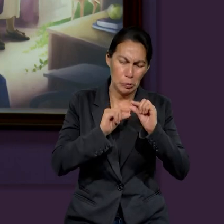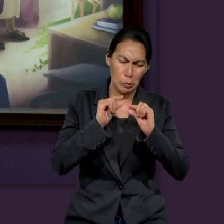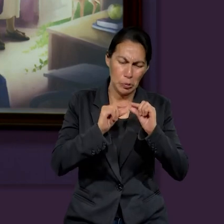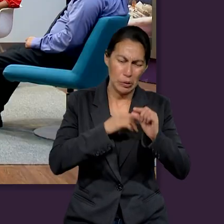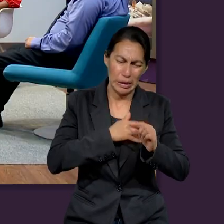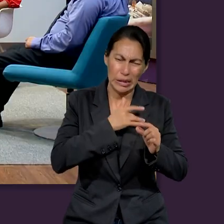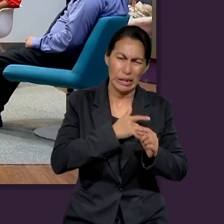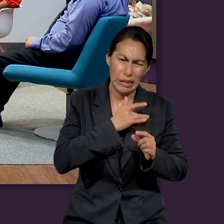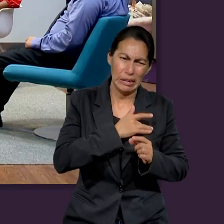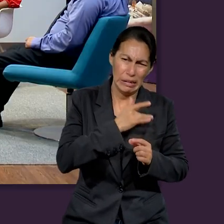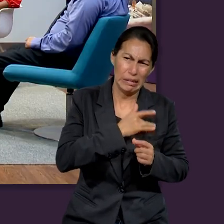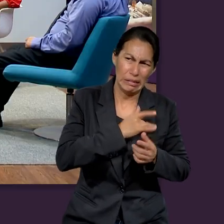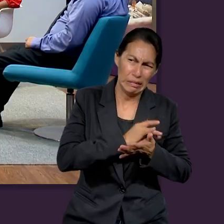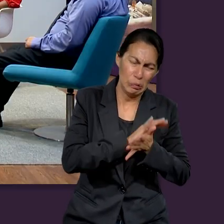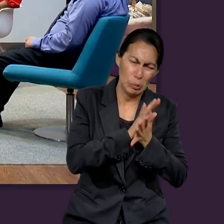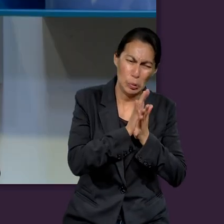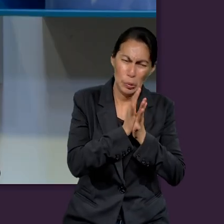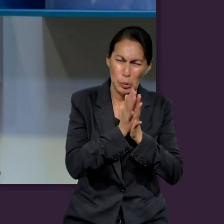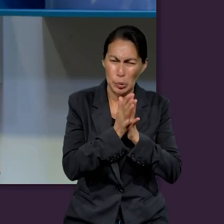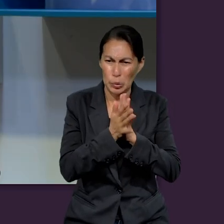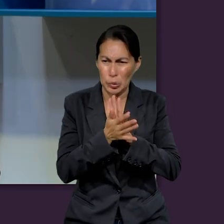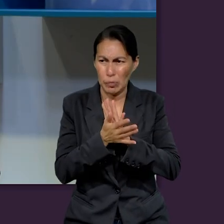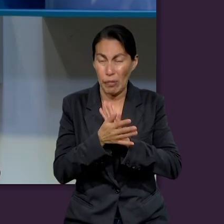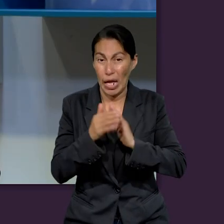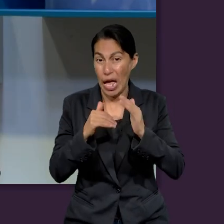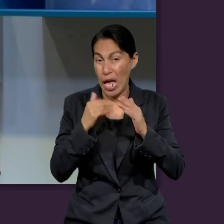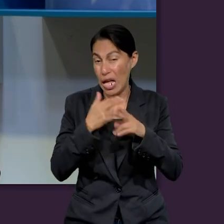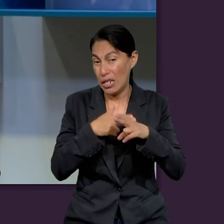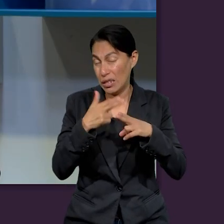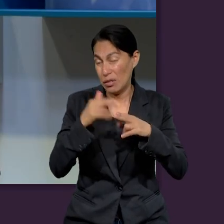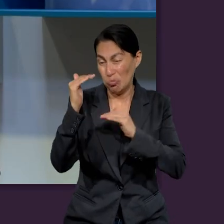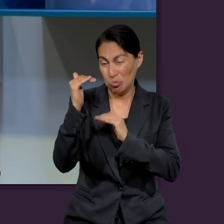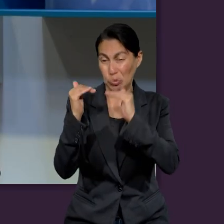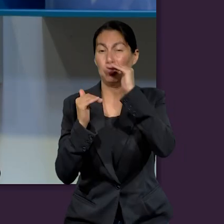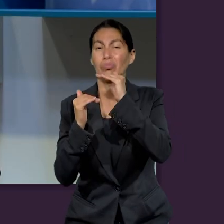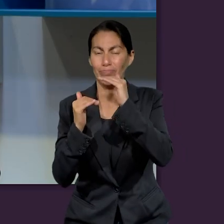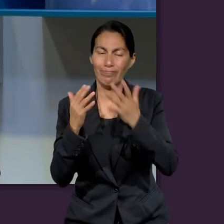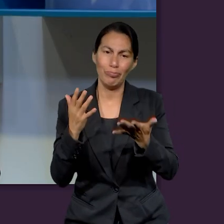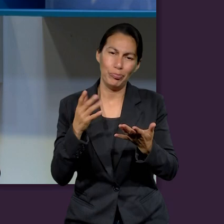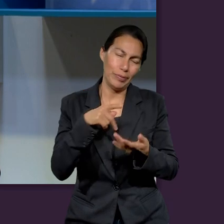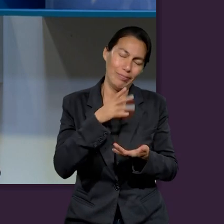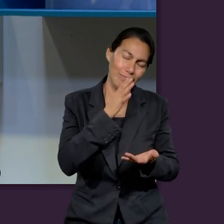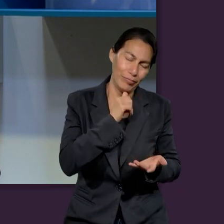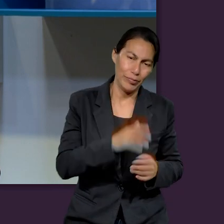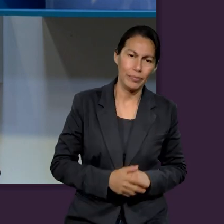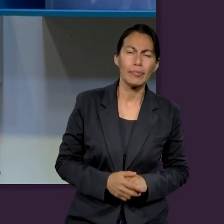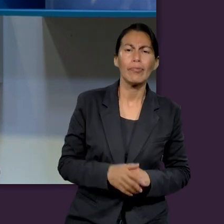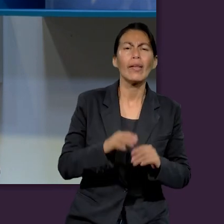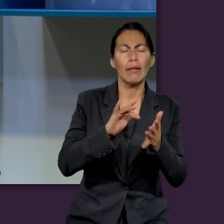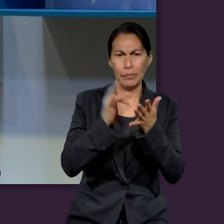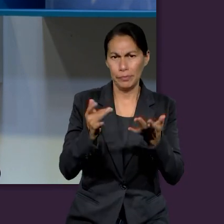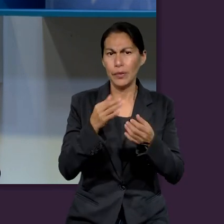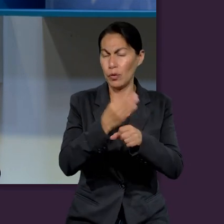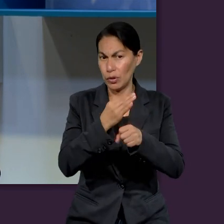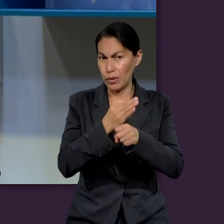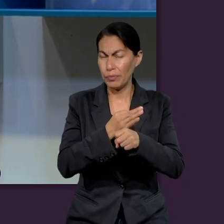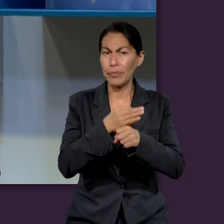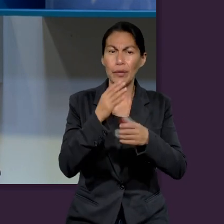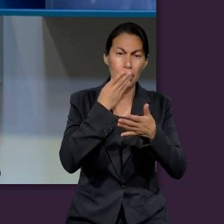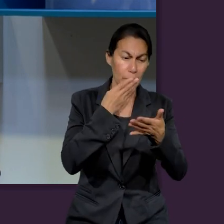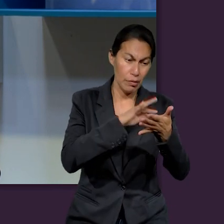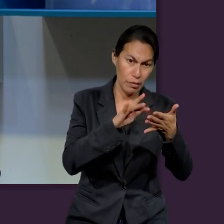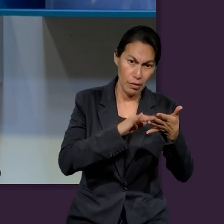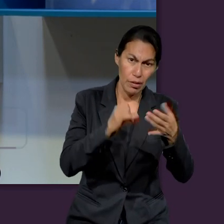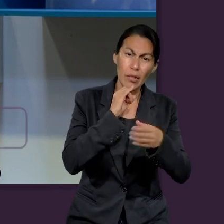rebelión. Excelente, gracias Gaby. Y le voy a dar lectura a Isaías 14, versículos 12 y 13.